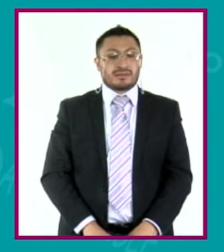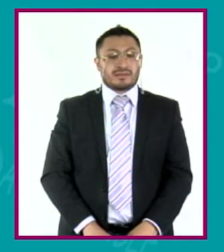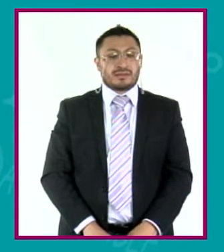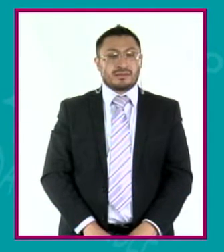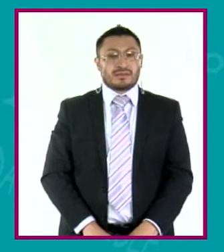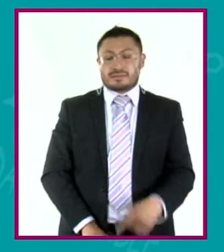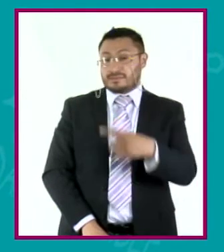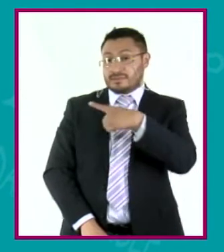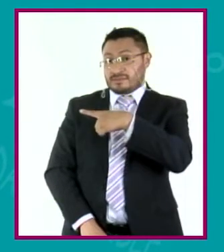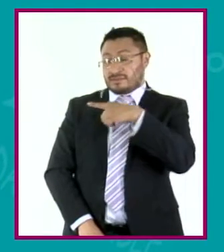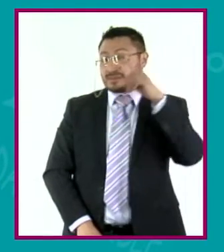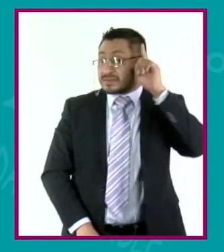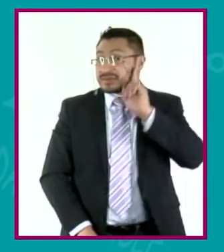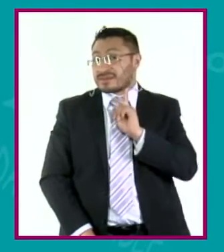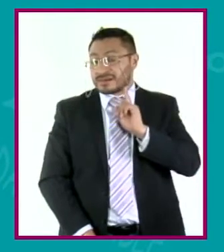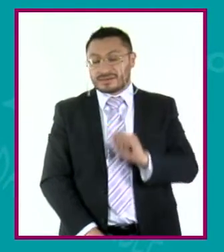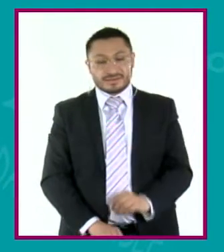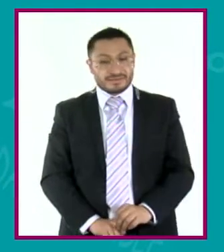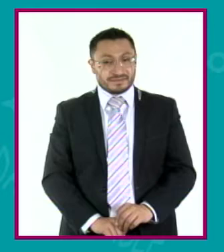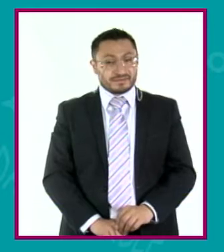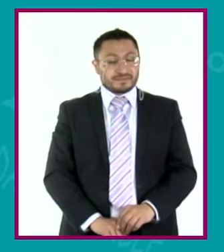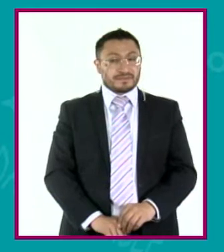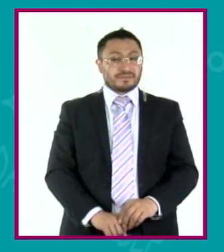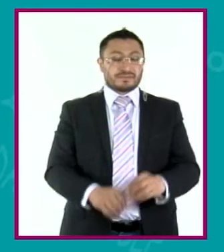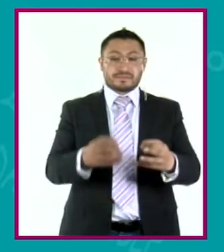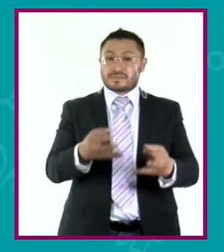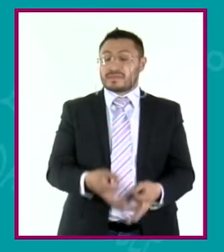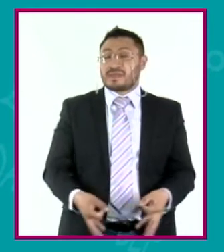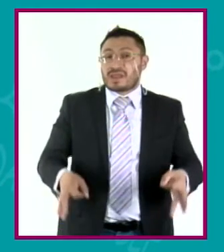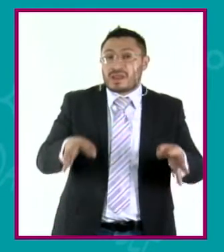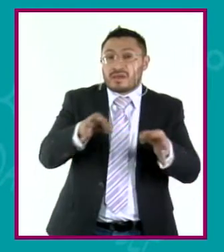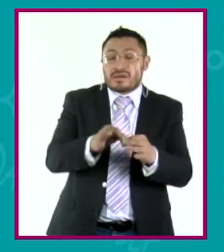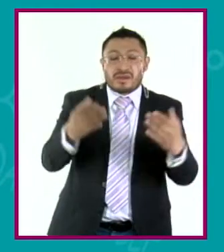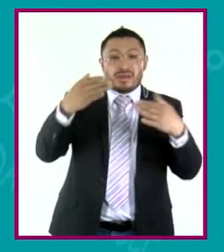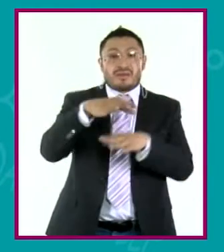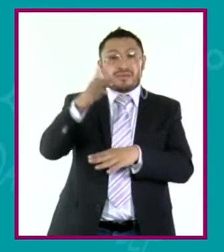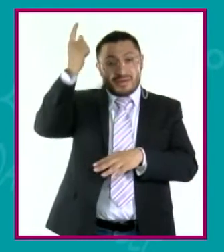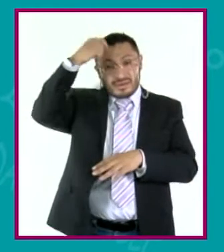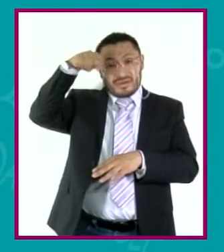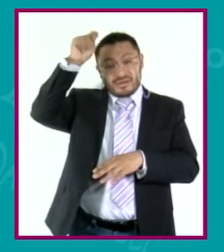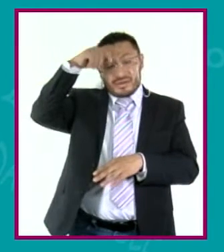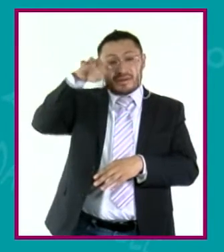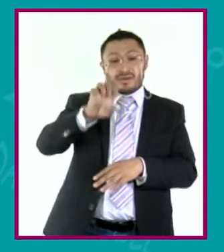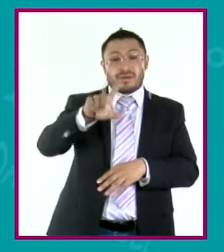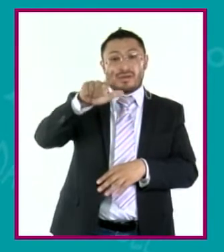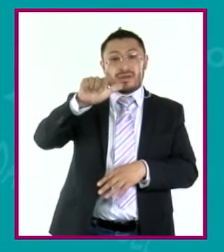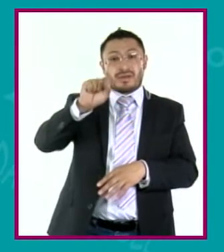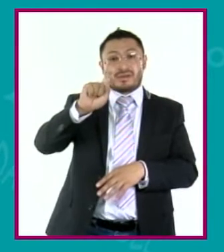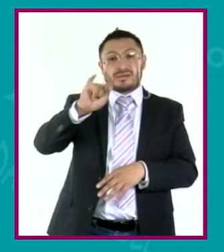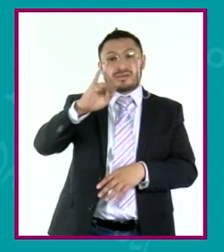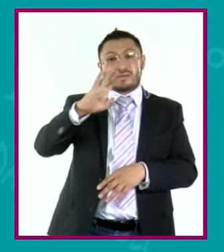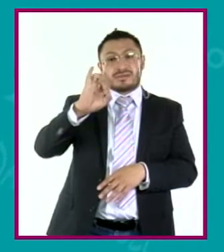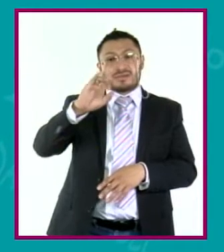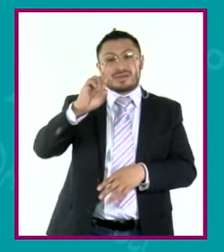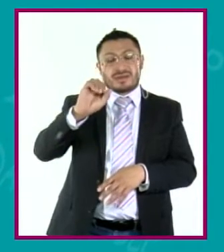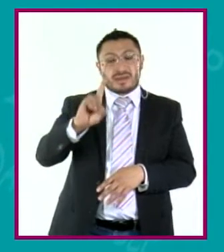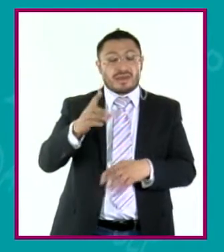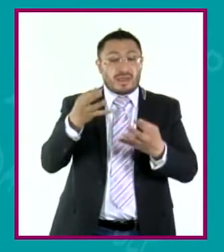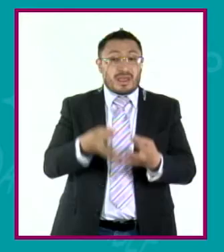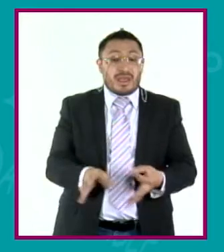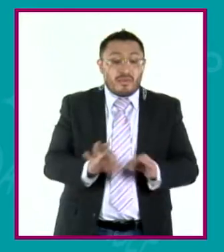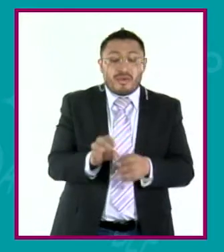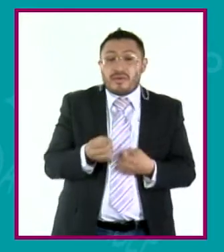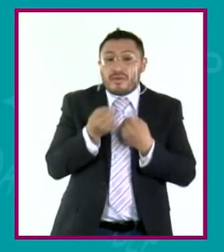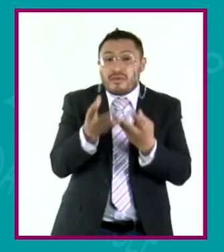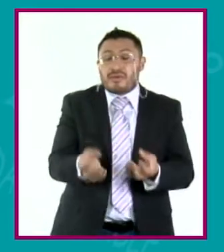Marie-Sophie Germain fue una de las pioneras de la teoría de elasticidad. También hizo importantes contribuciones a la teoría